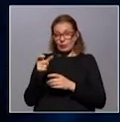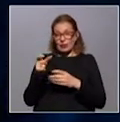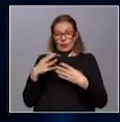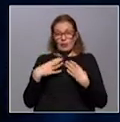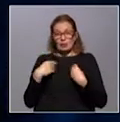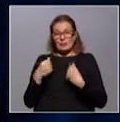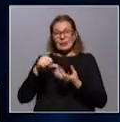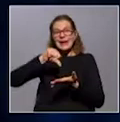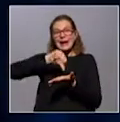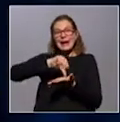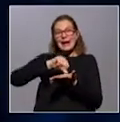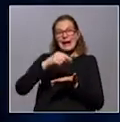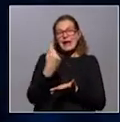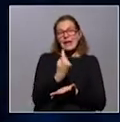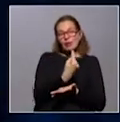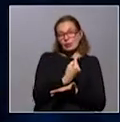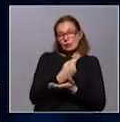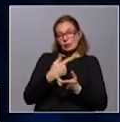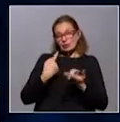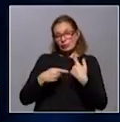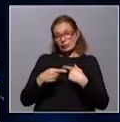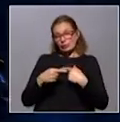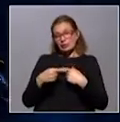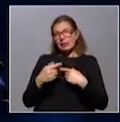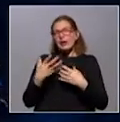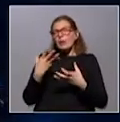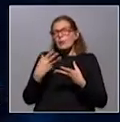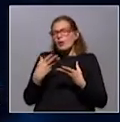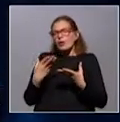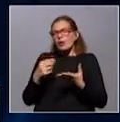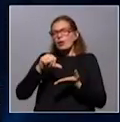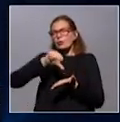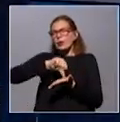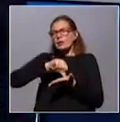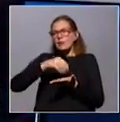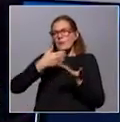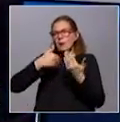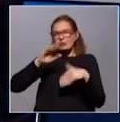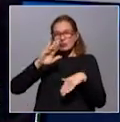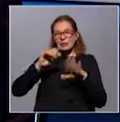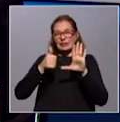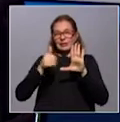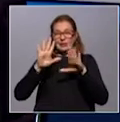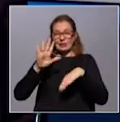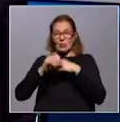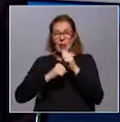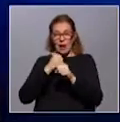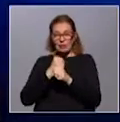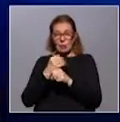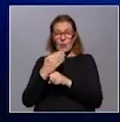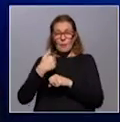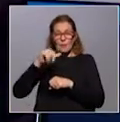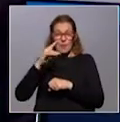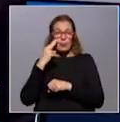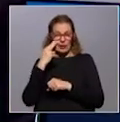en cada país. Entonces, el Ministerio de Pública... Cuando dice susceptible, que es más... Susceptible, mayor de 65 años. Con más riesgo.